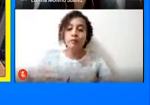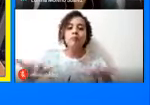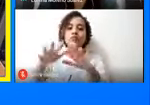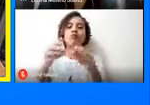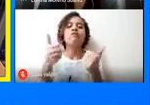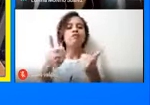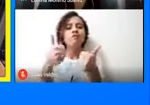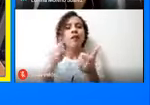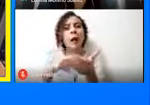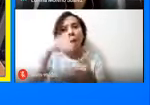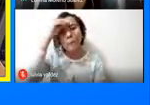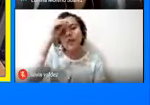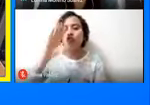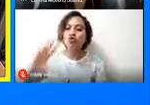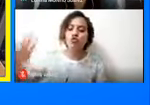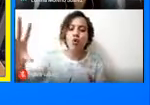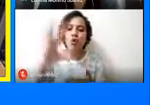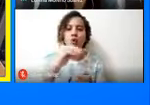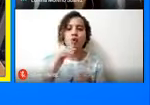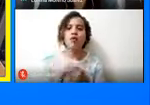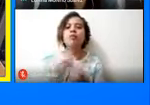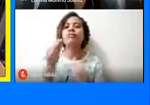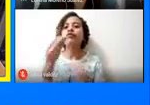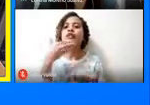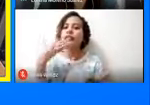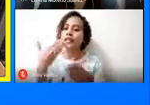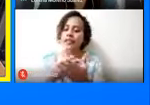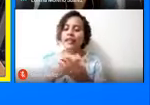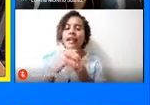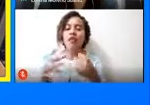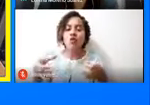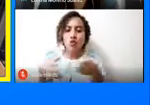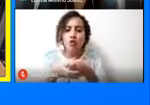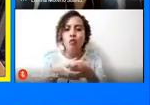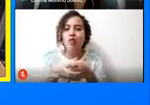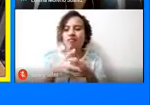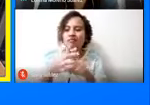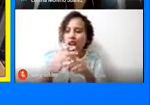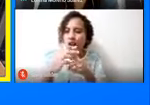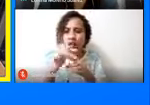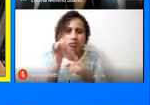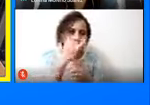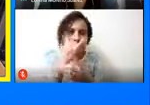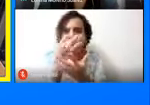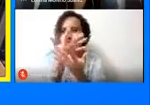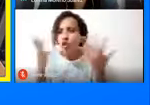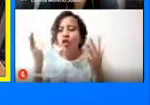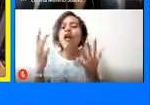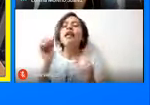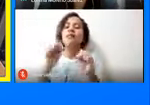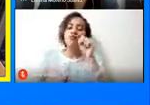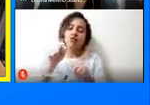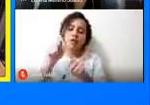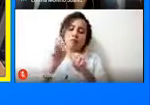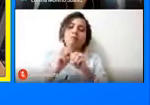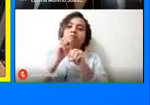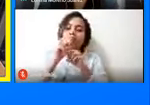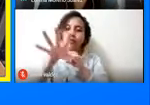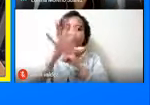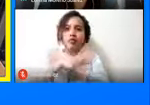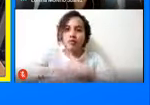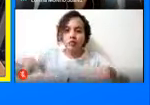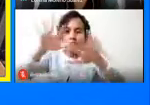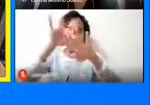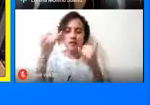de mucho aprendizaje para todos muchas gracias al equipo técnico y a todos los que hicieron posible esta transmisión feliz noche para